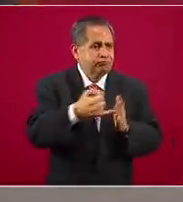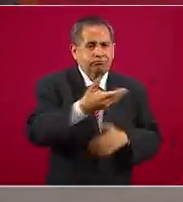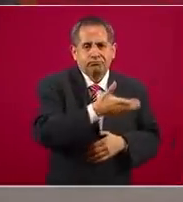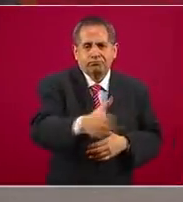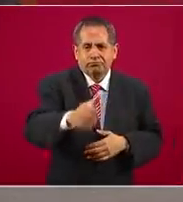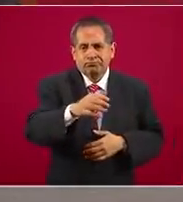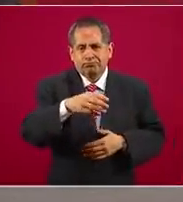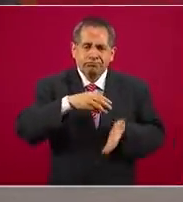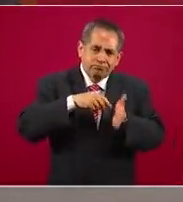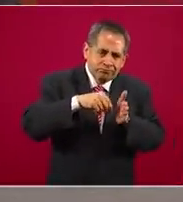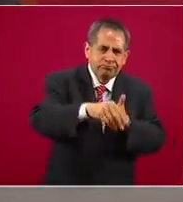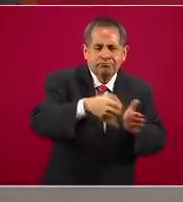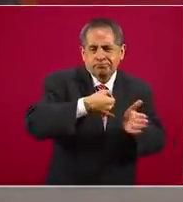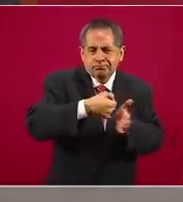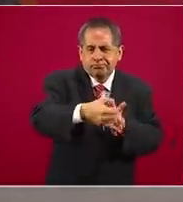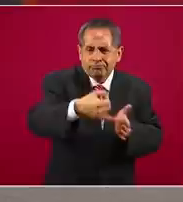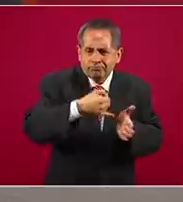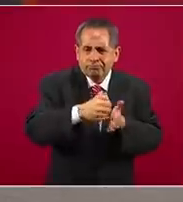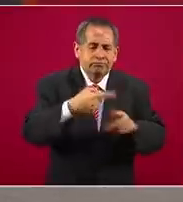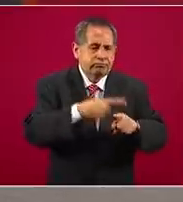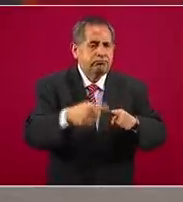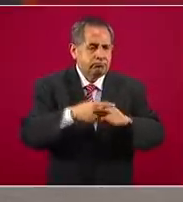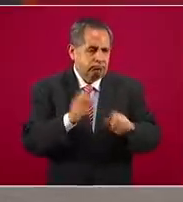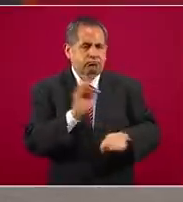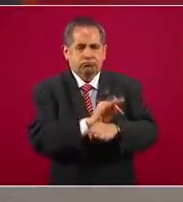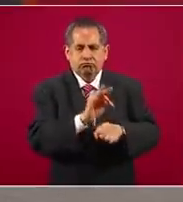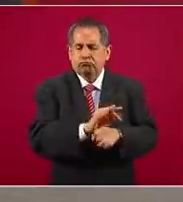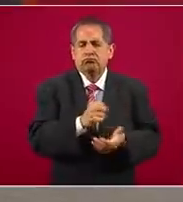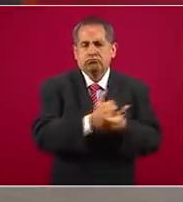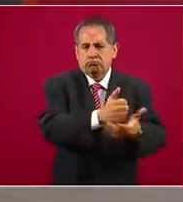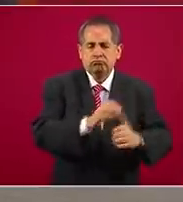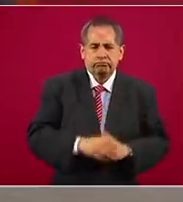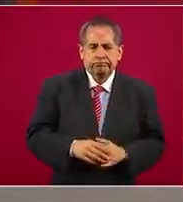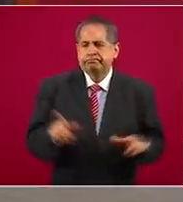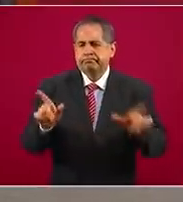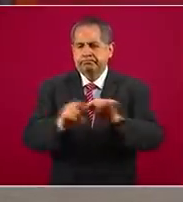cultivan tierras en este estado. ¿Sería cuánto?